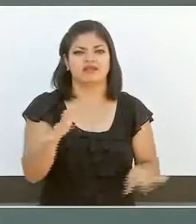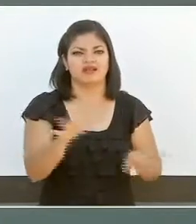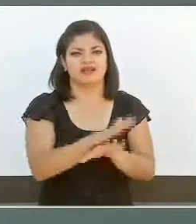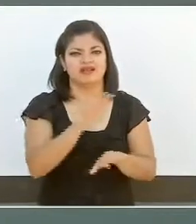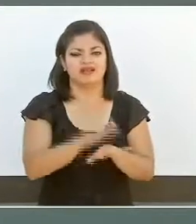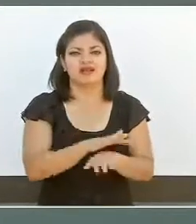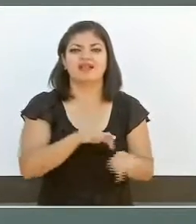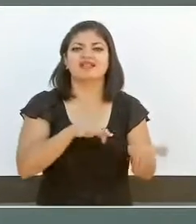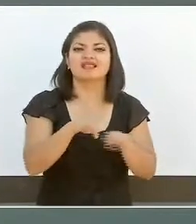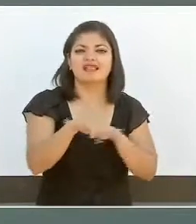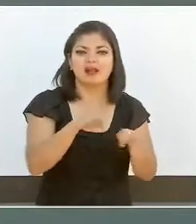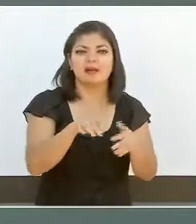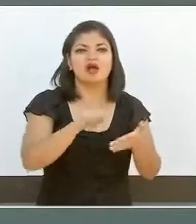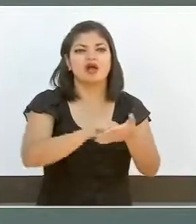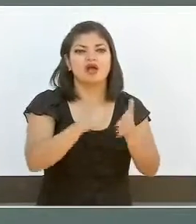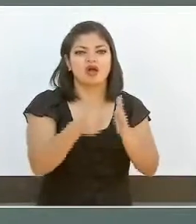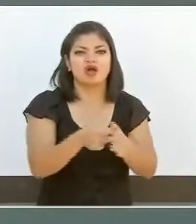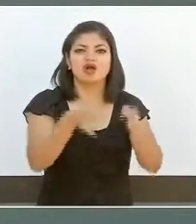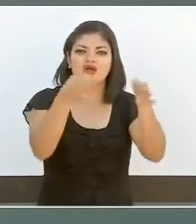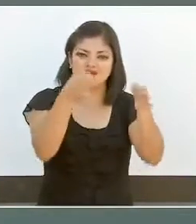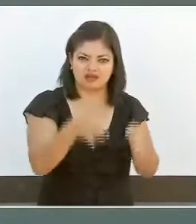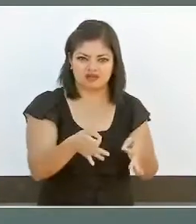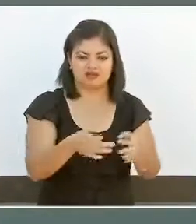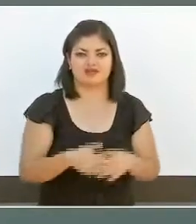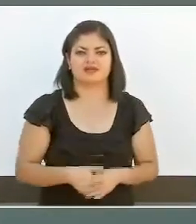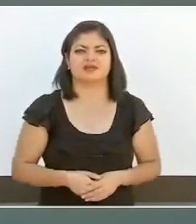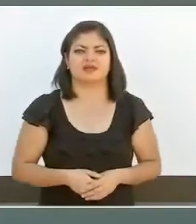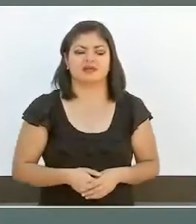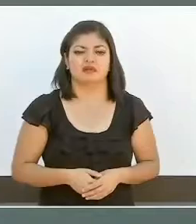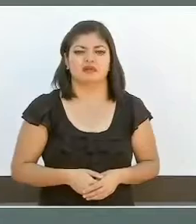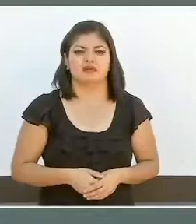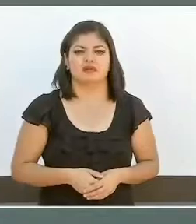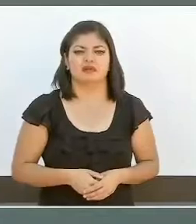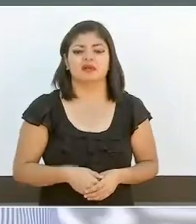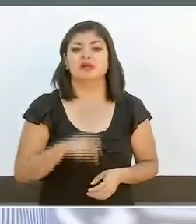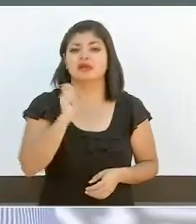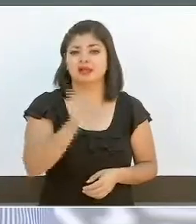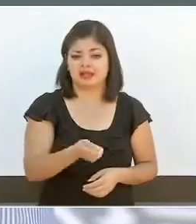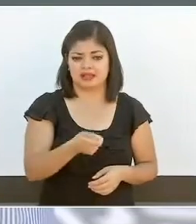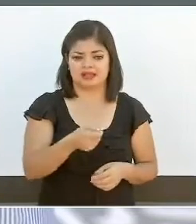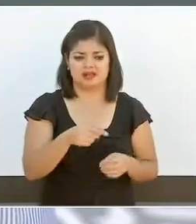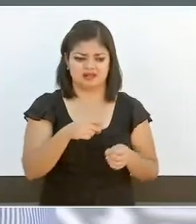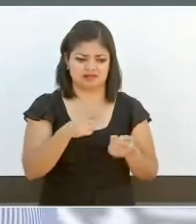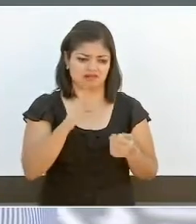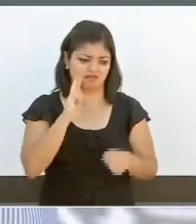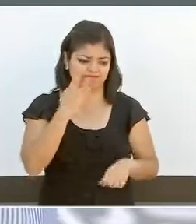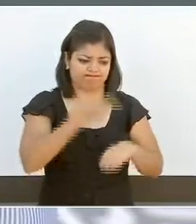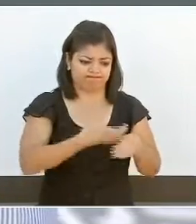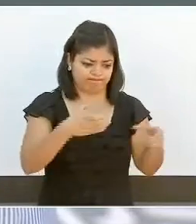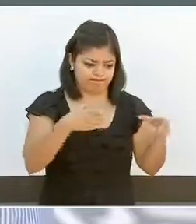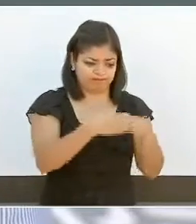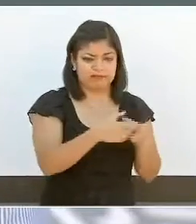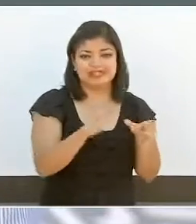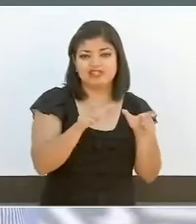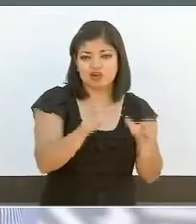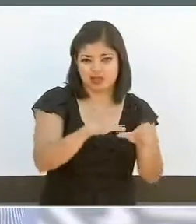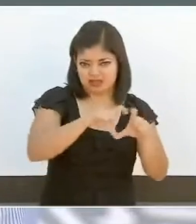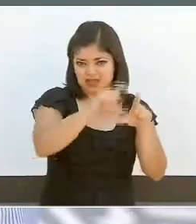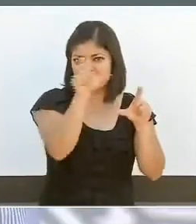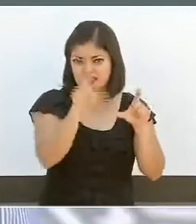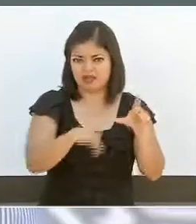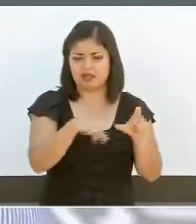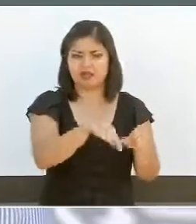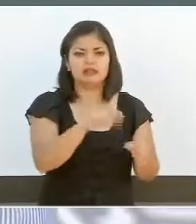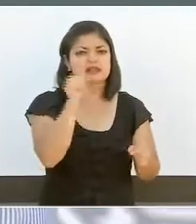trabajo persistente, diario. El Gabinete de Seguridad Nacional sesiona, como se